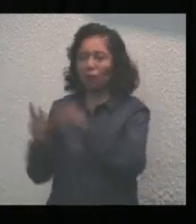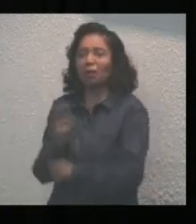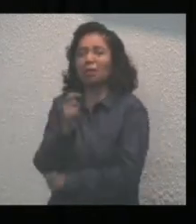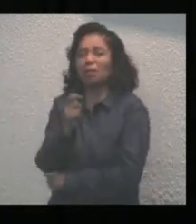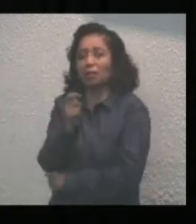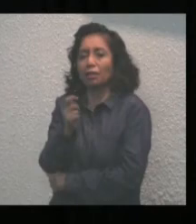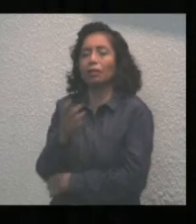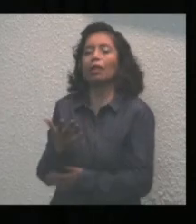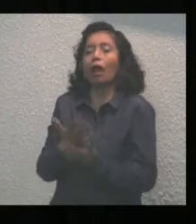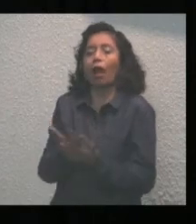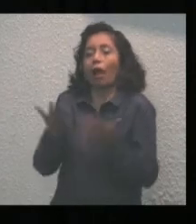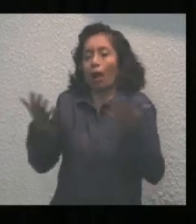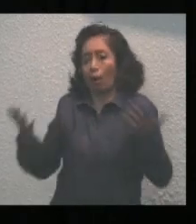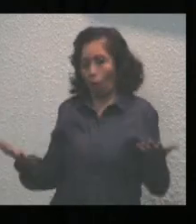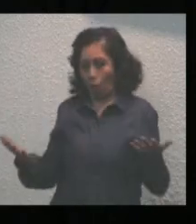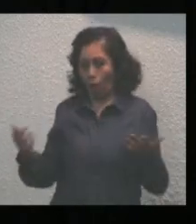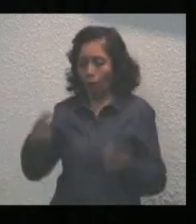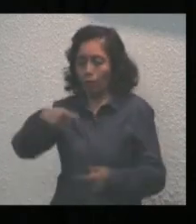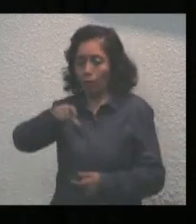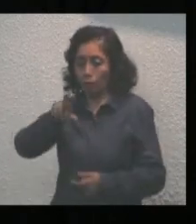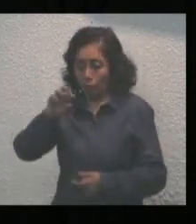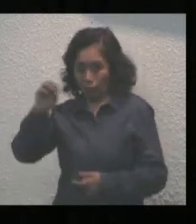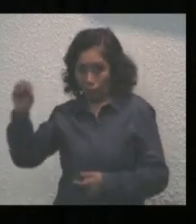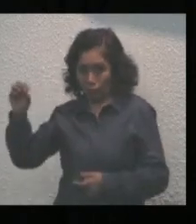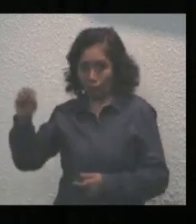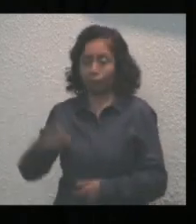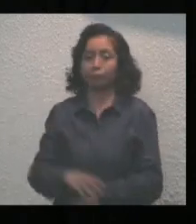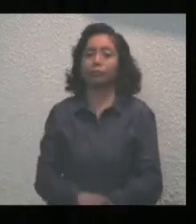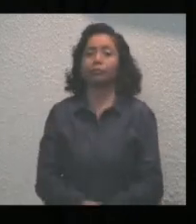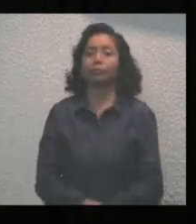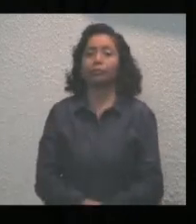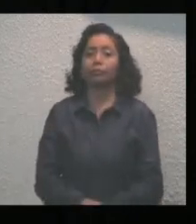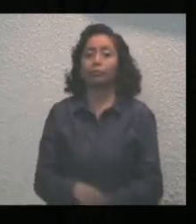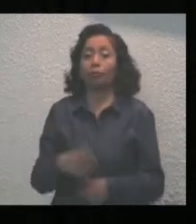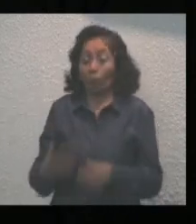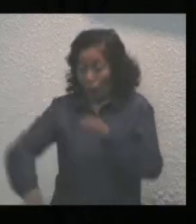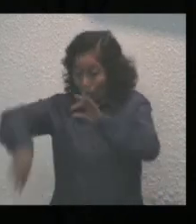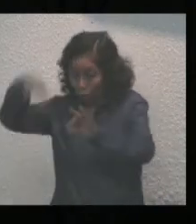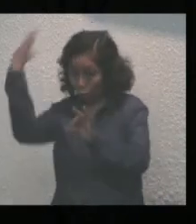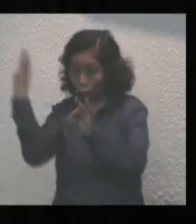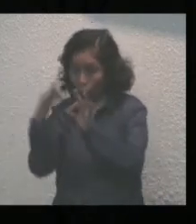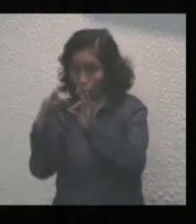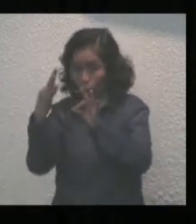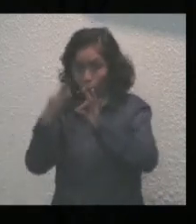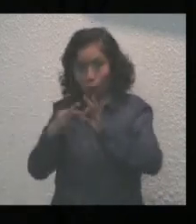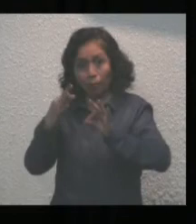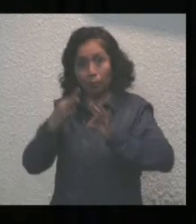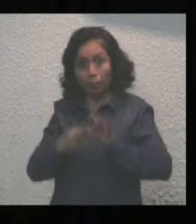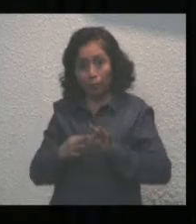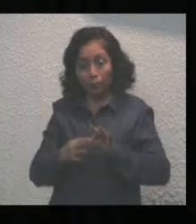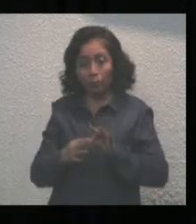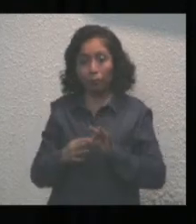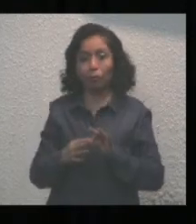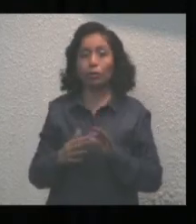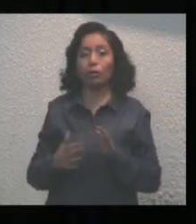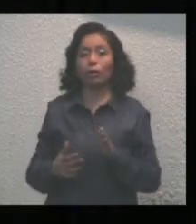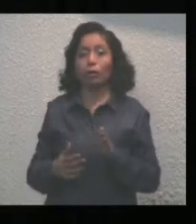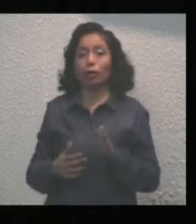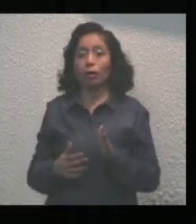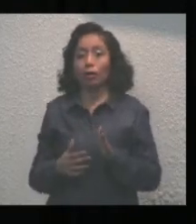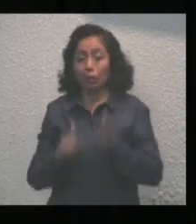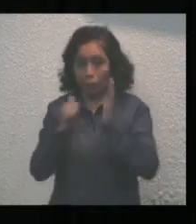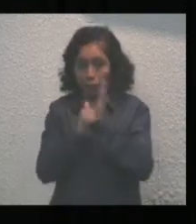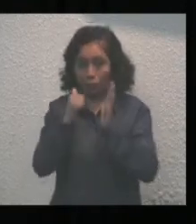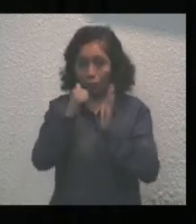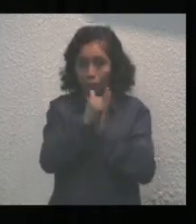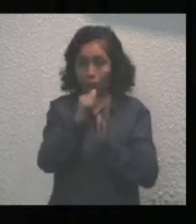actualmente el territorio de Quintana Roo. En cumplimiento de lo dispuesto por la fracción primera del